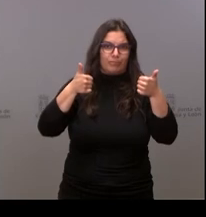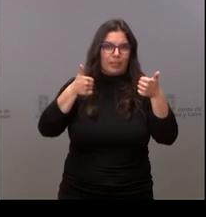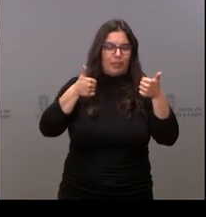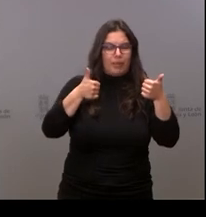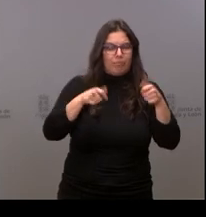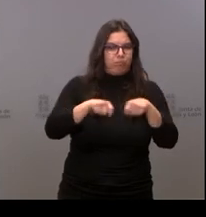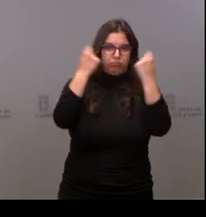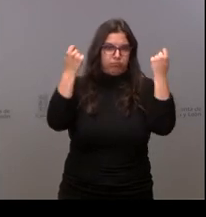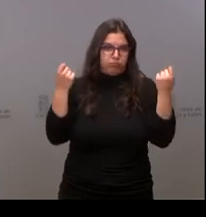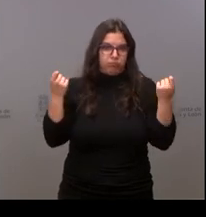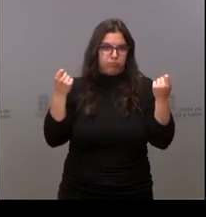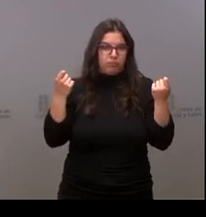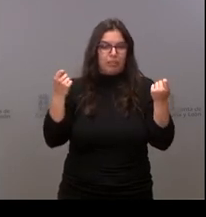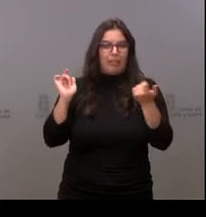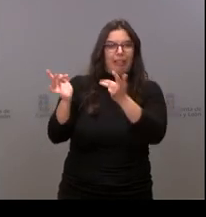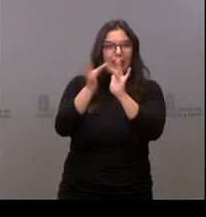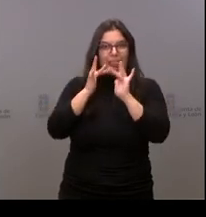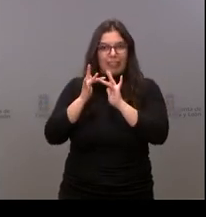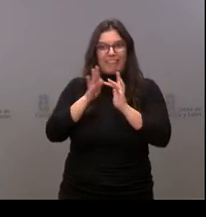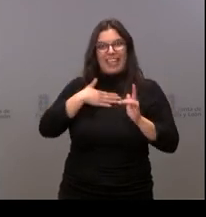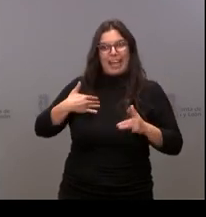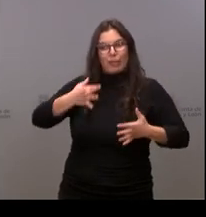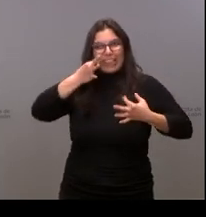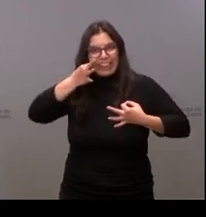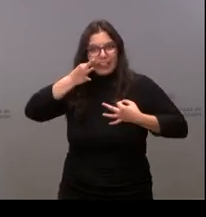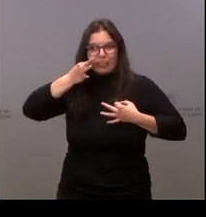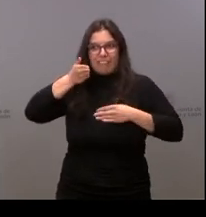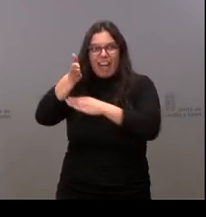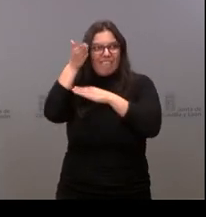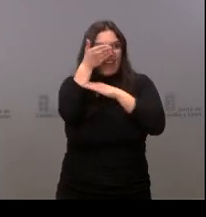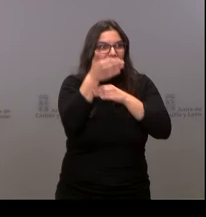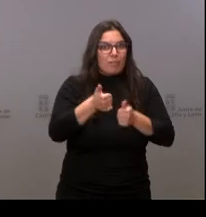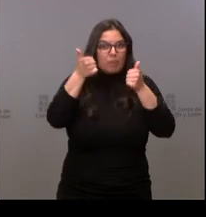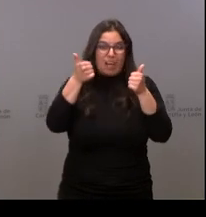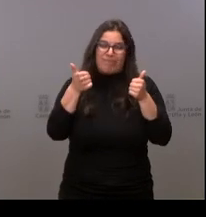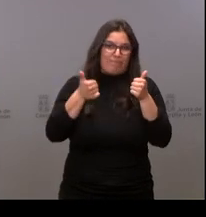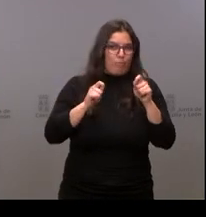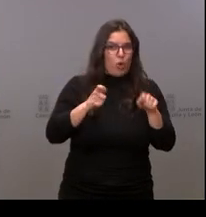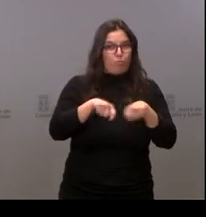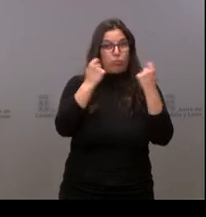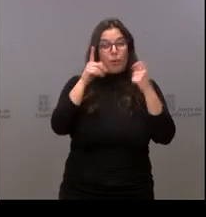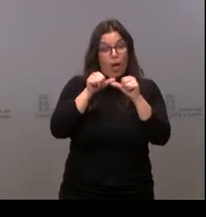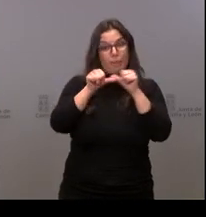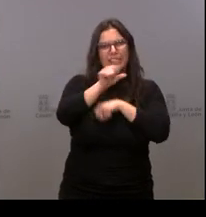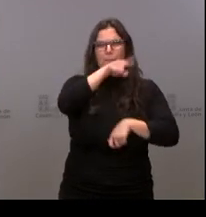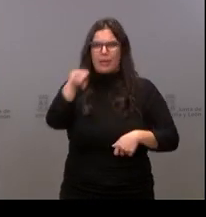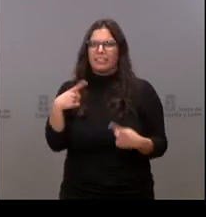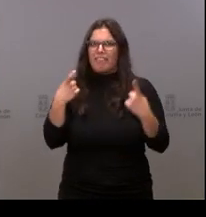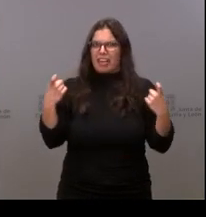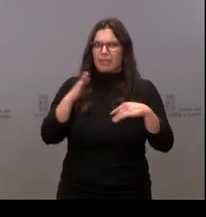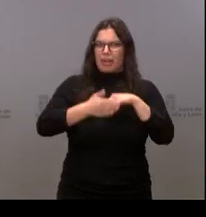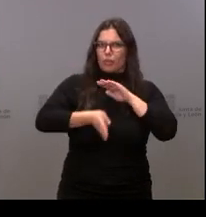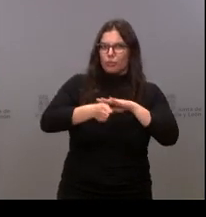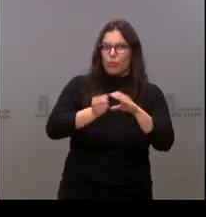nosotros, de estar todavía más pegados al territorio. Pero todavía tenemos por delante muchos meses para seguir trabajando, para